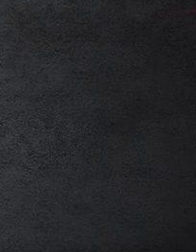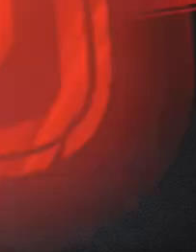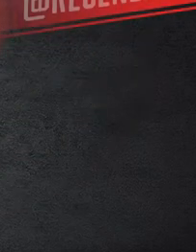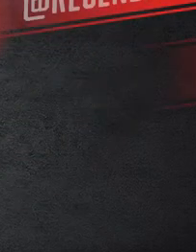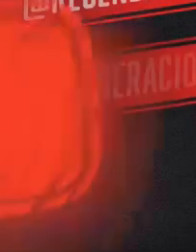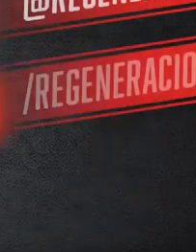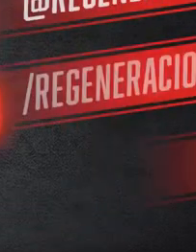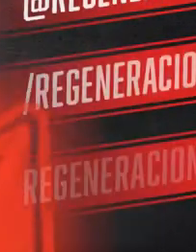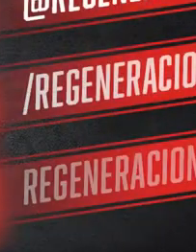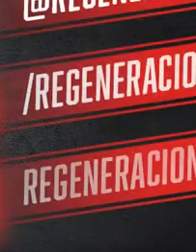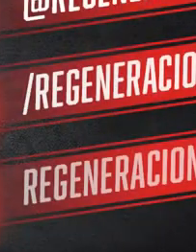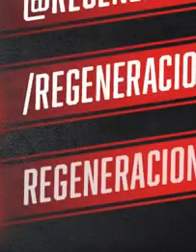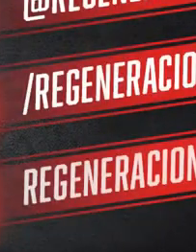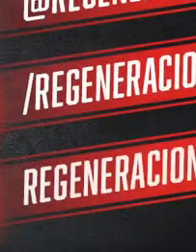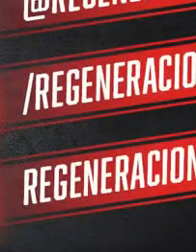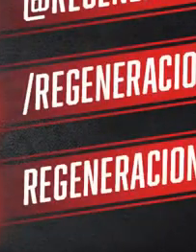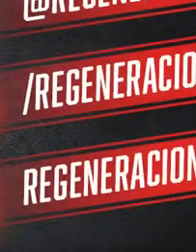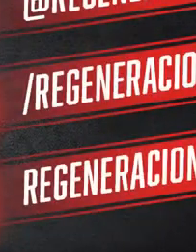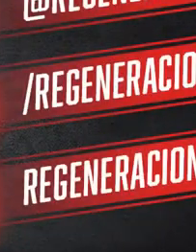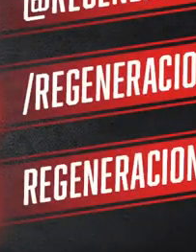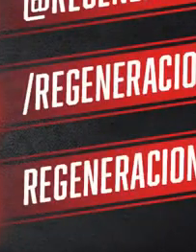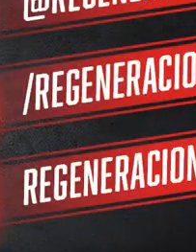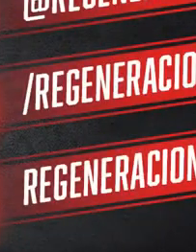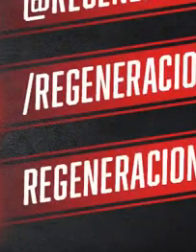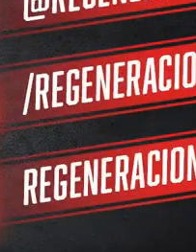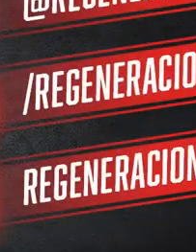La Petroquímica Petroquímica la